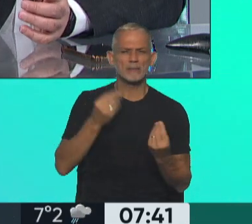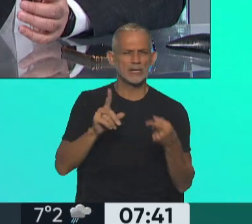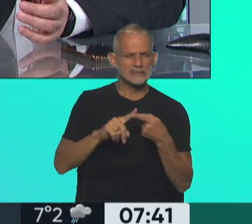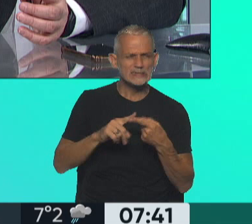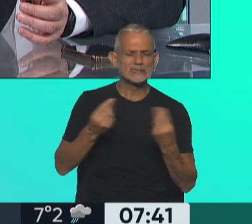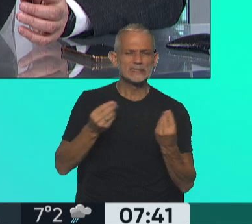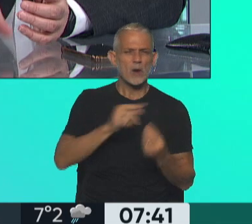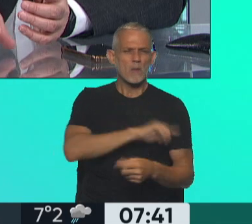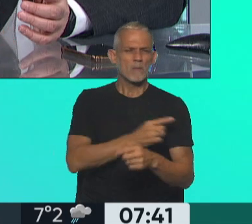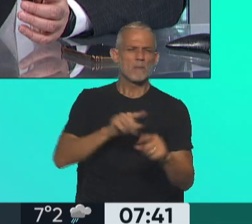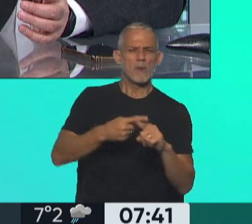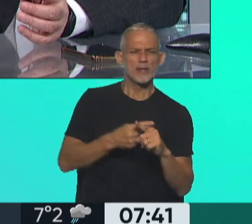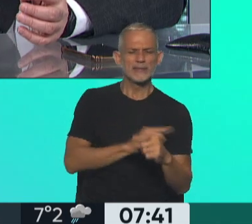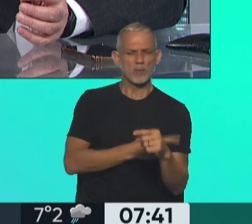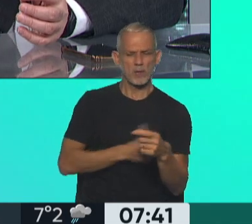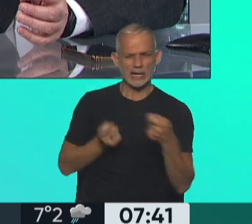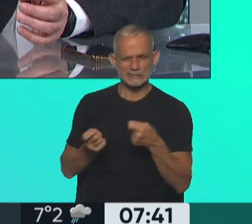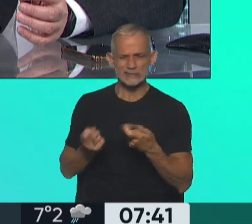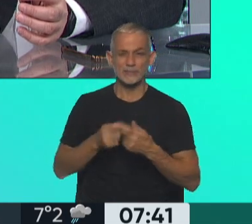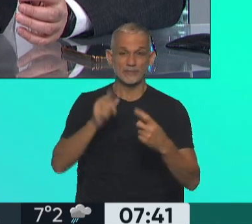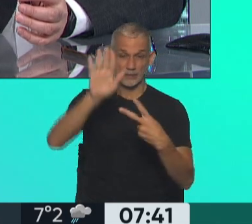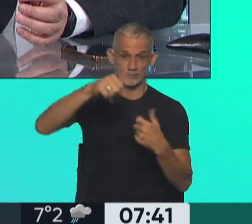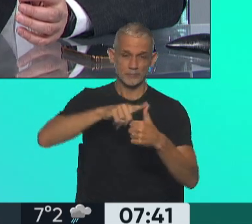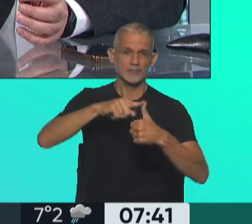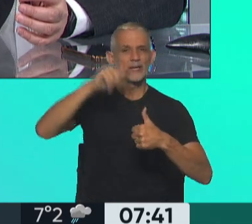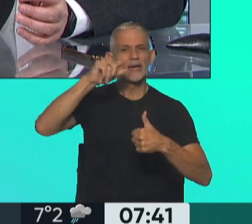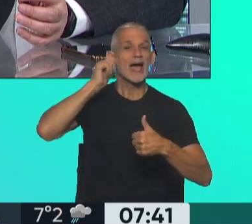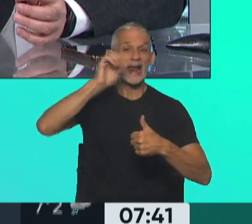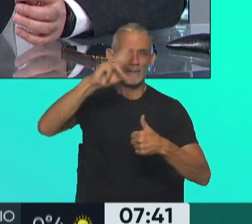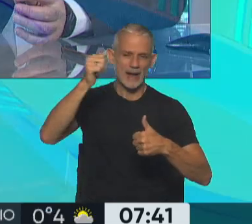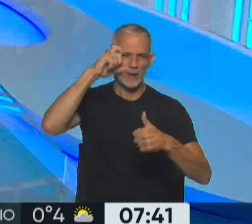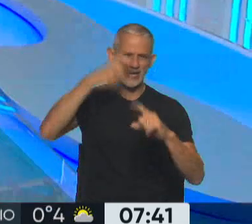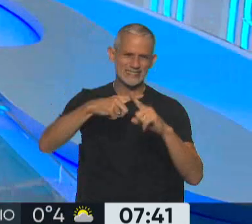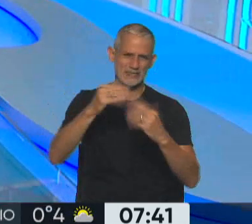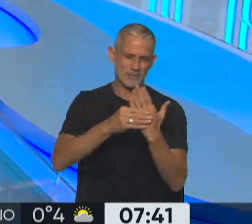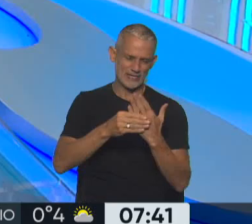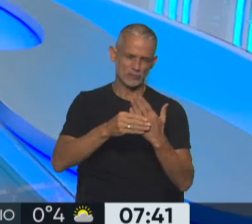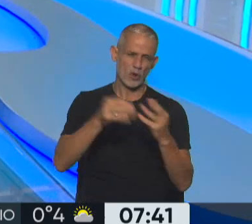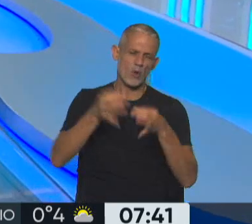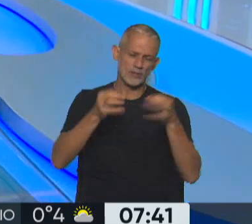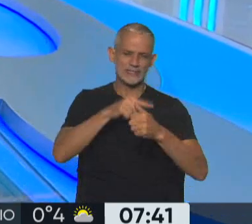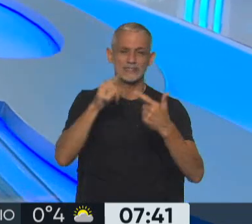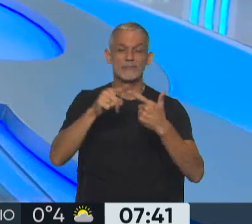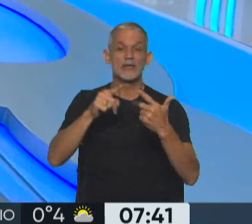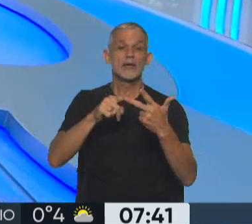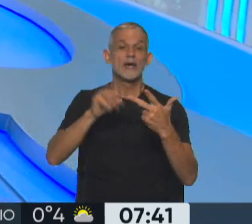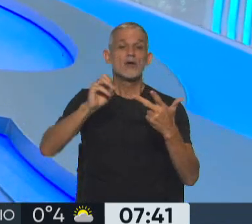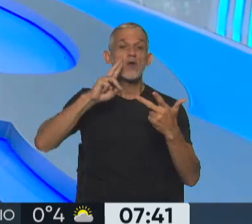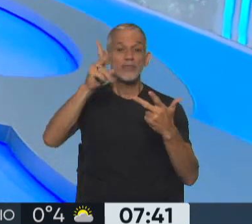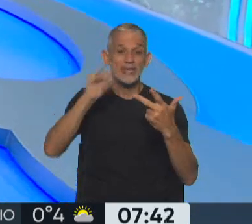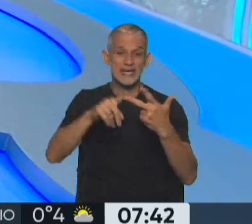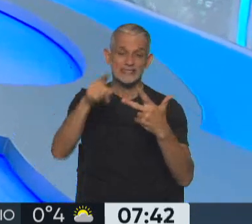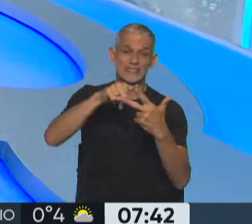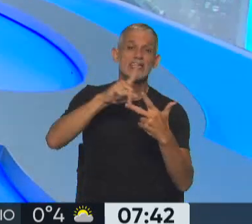del poder político. Por eso citaron a Garabano, exministro de Justicia, por eso citaron a Pepín Rodríguez, por eso citaron a José